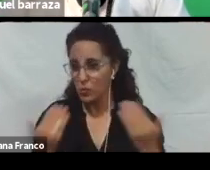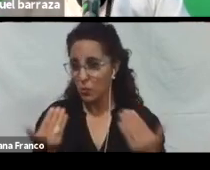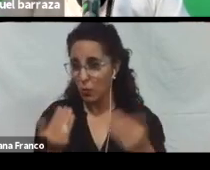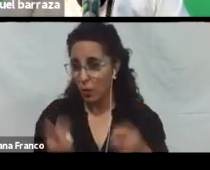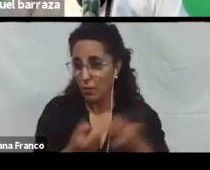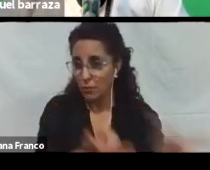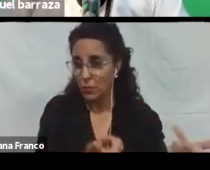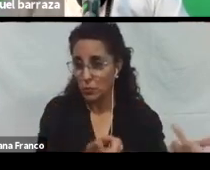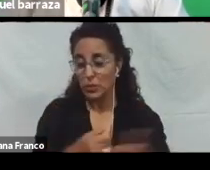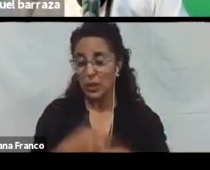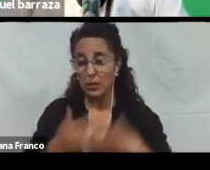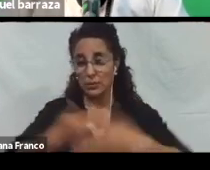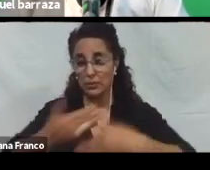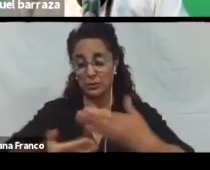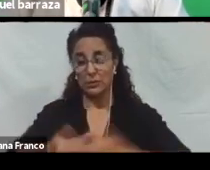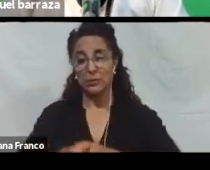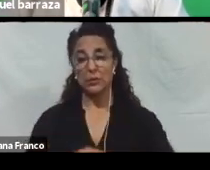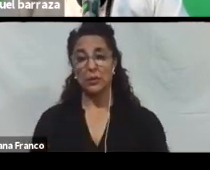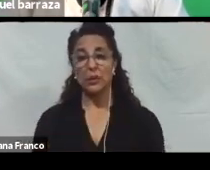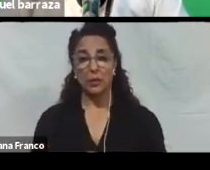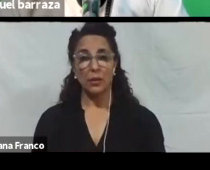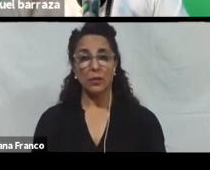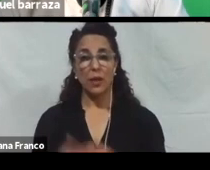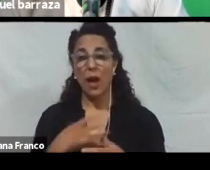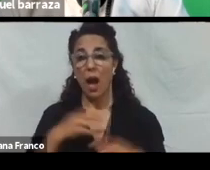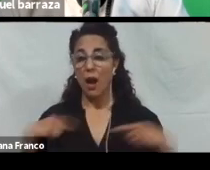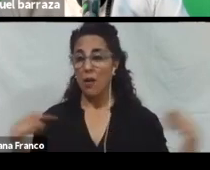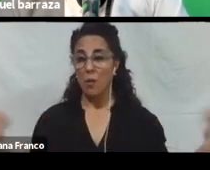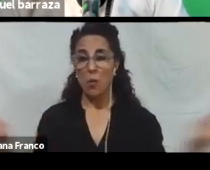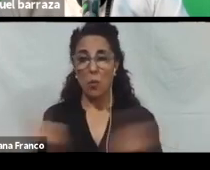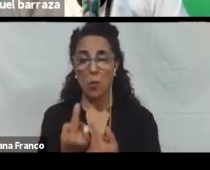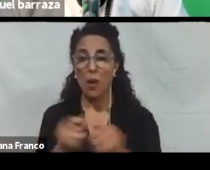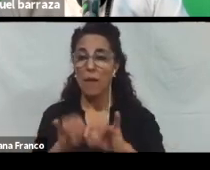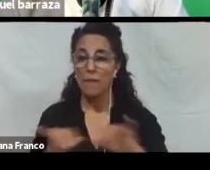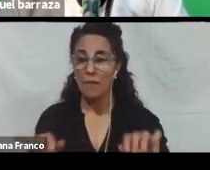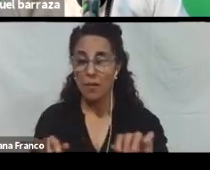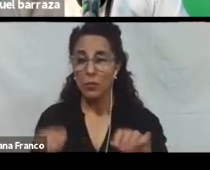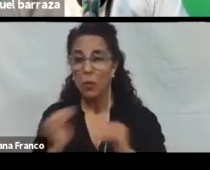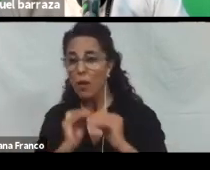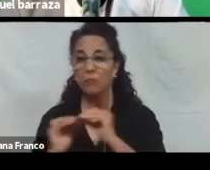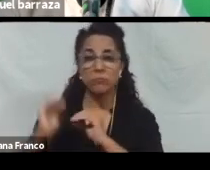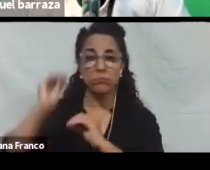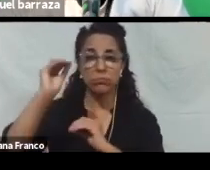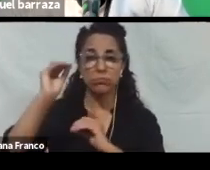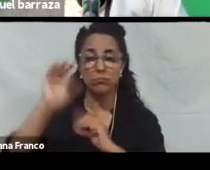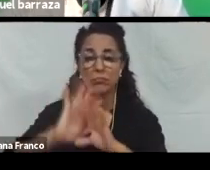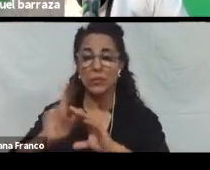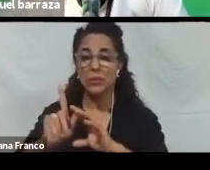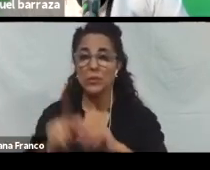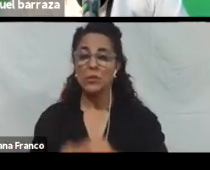Porque podemos. Generar nuestra. Aula virtual. Porque podemos subir. Los apuntes. Los podemos utilizar. Como bitácora.